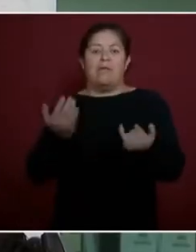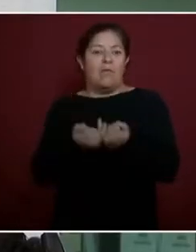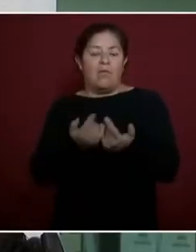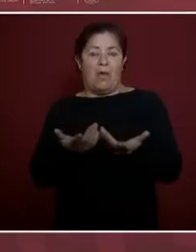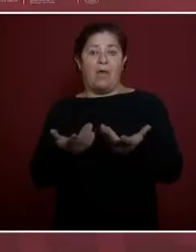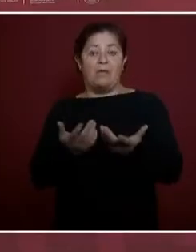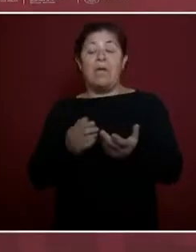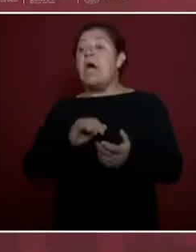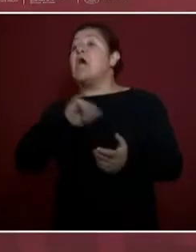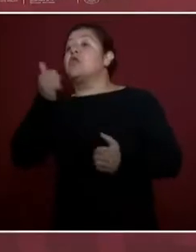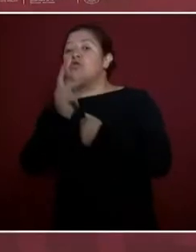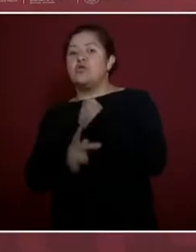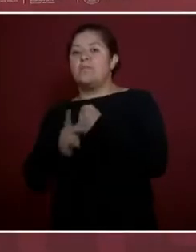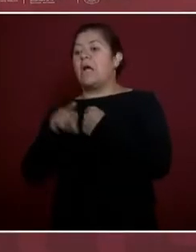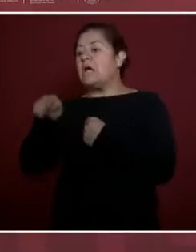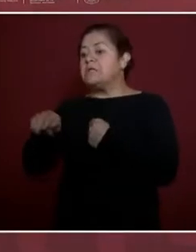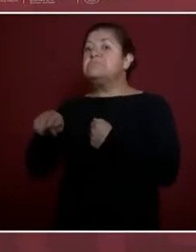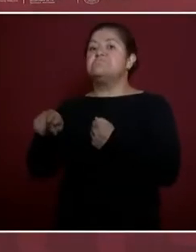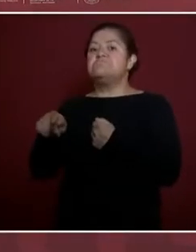aumenta el precio del pan.